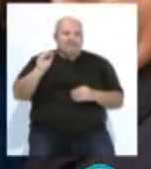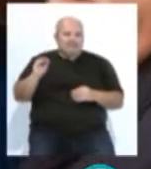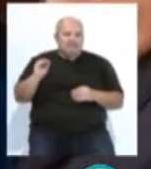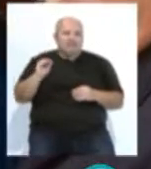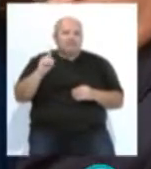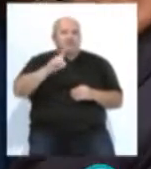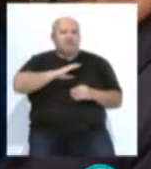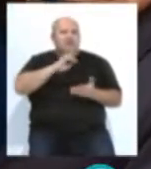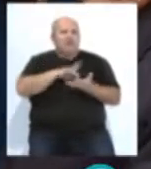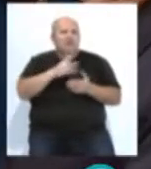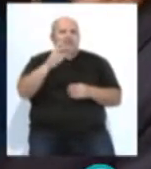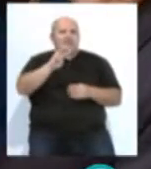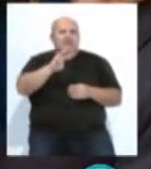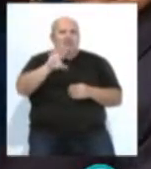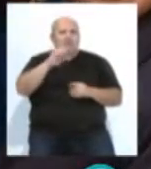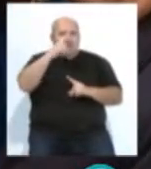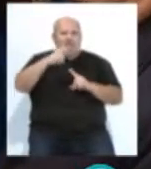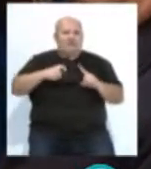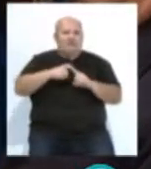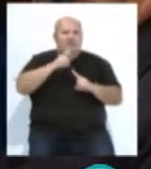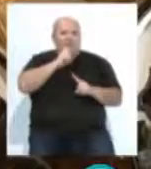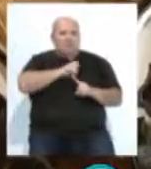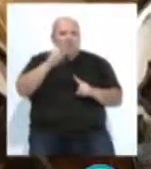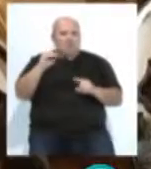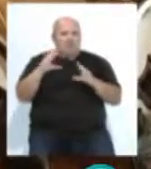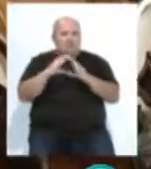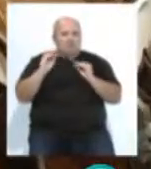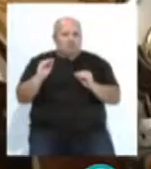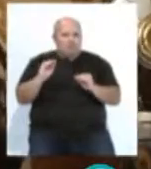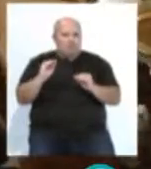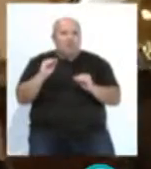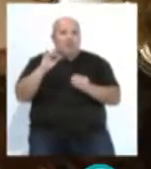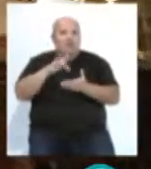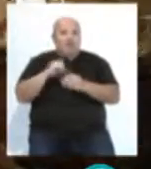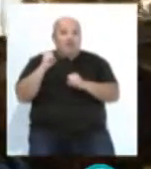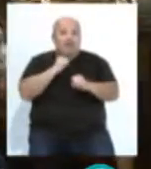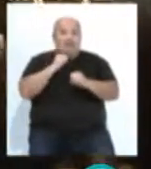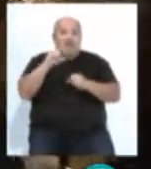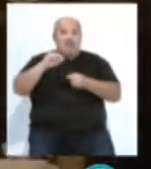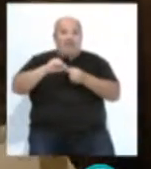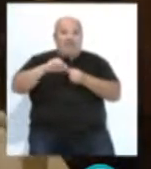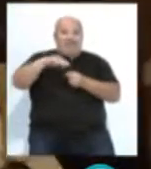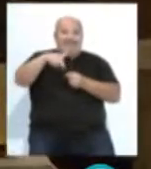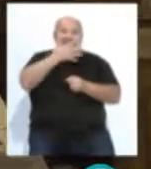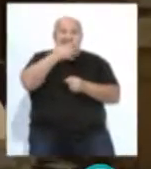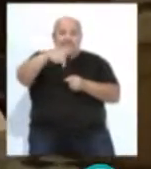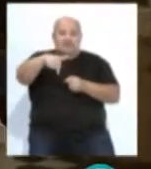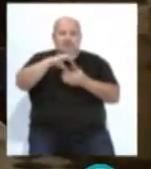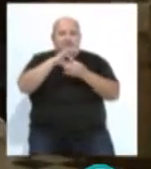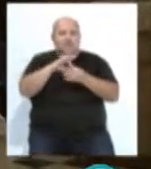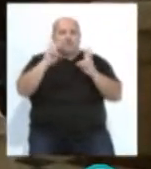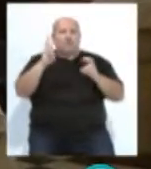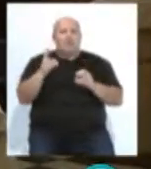Orden está celebrando el 350 aniversario de la fundación de la Iglesia de la Piedad y la Cofradía de la Merced ha querido conmemorar esta